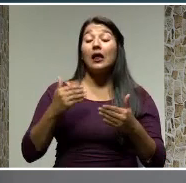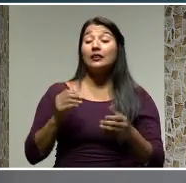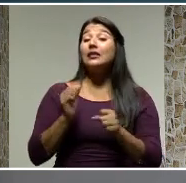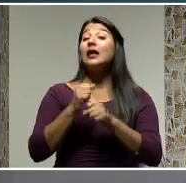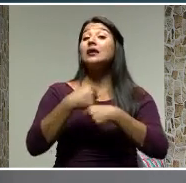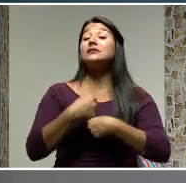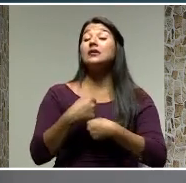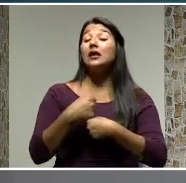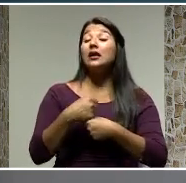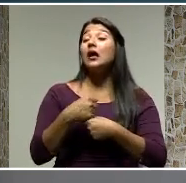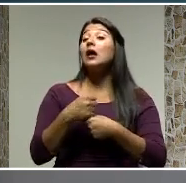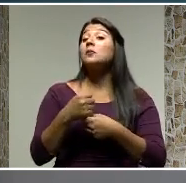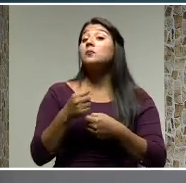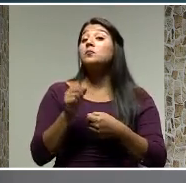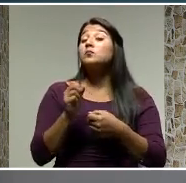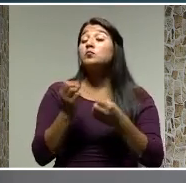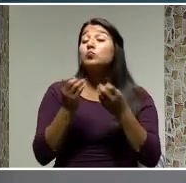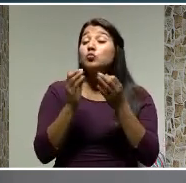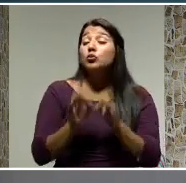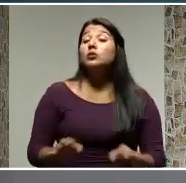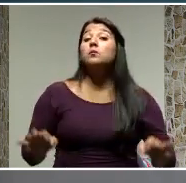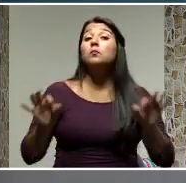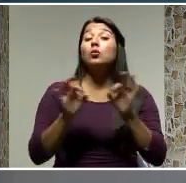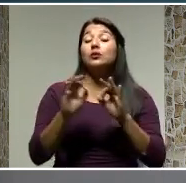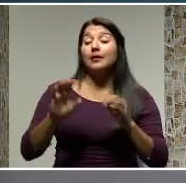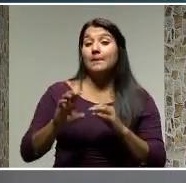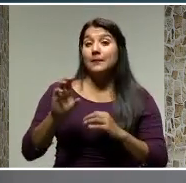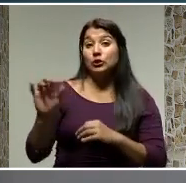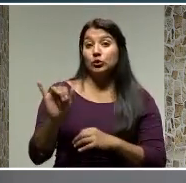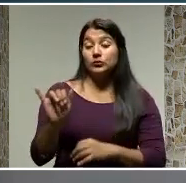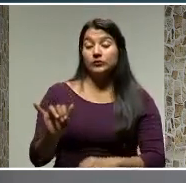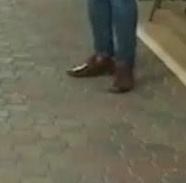una importante inversión de este tipo.